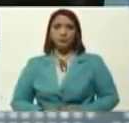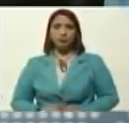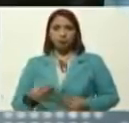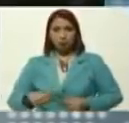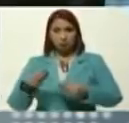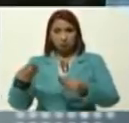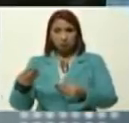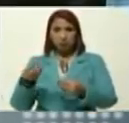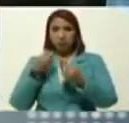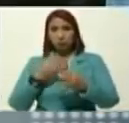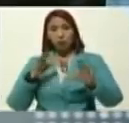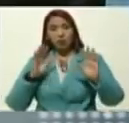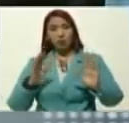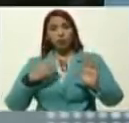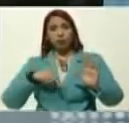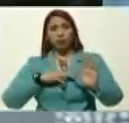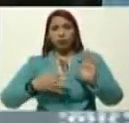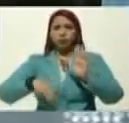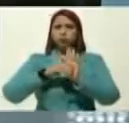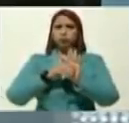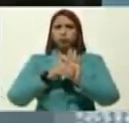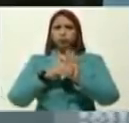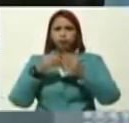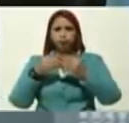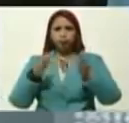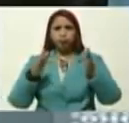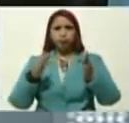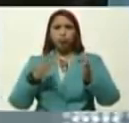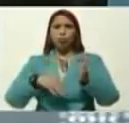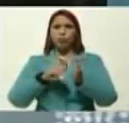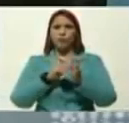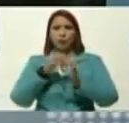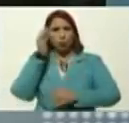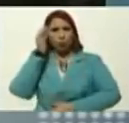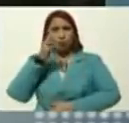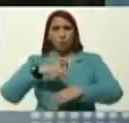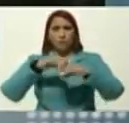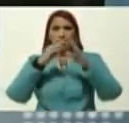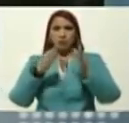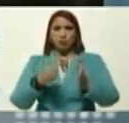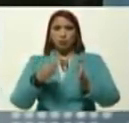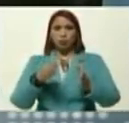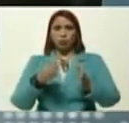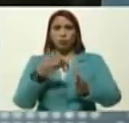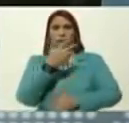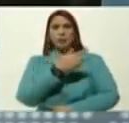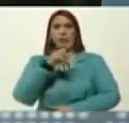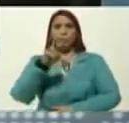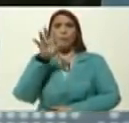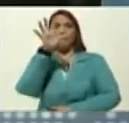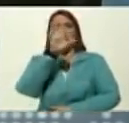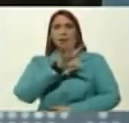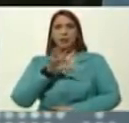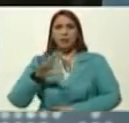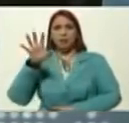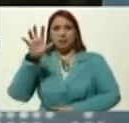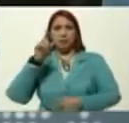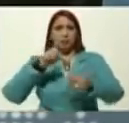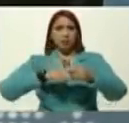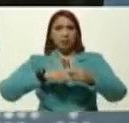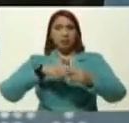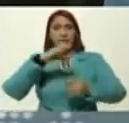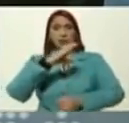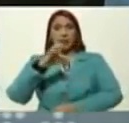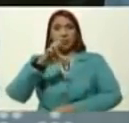y bueno, reactivar, como vamos a reactivar, los consejos de ministros, de los 32 países, de la celada,